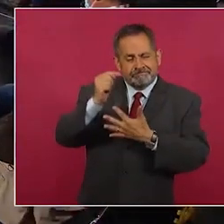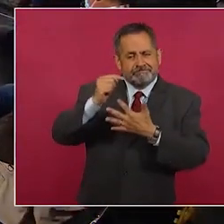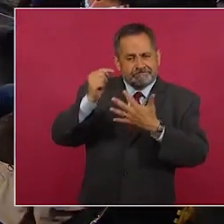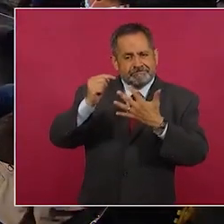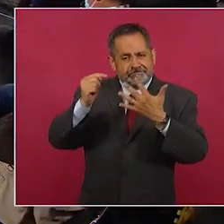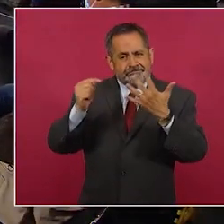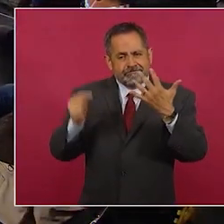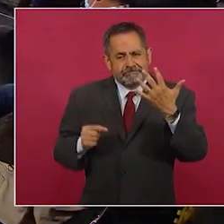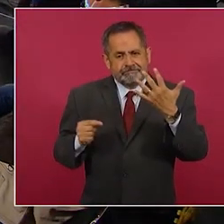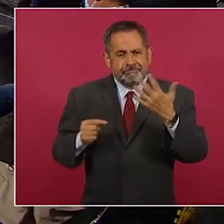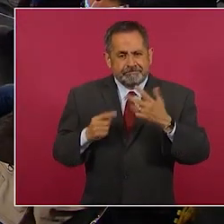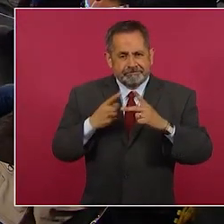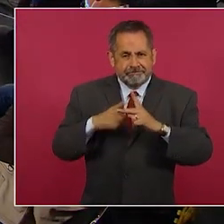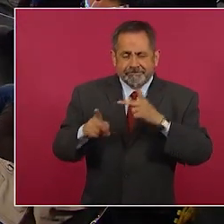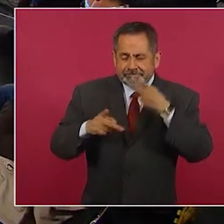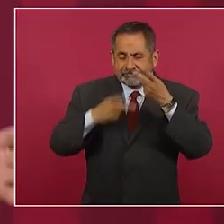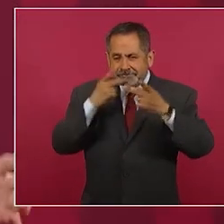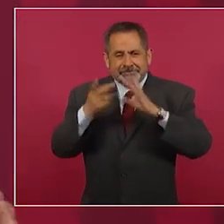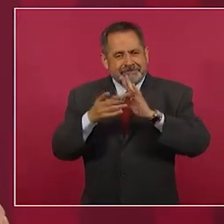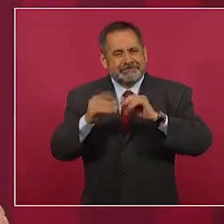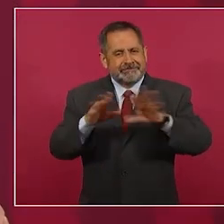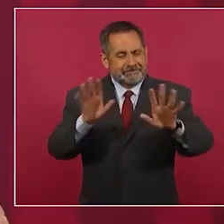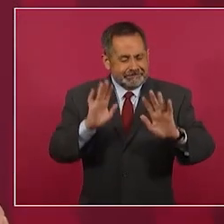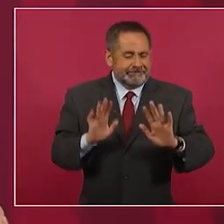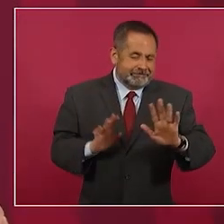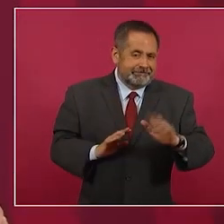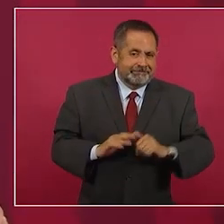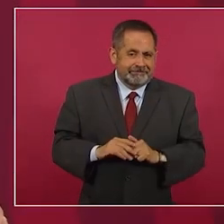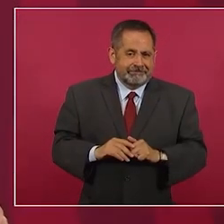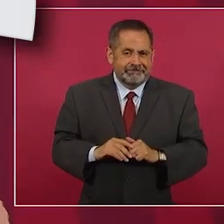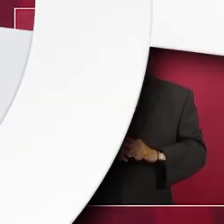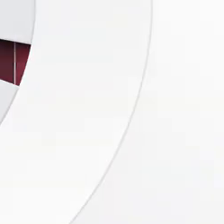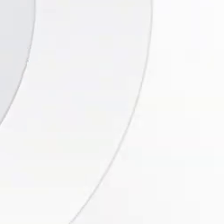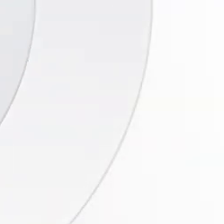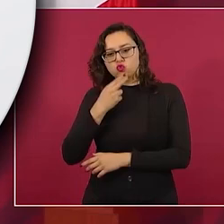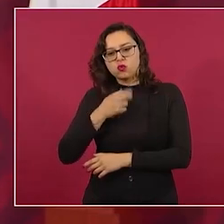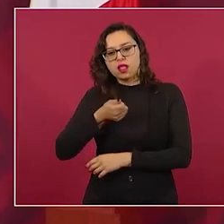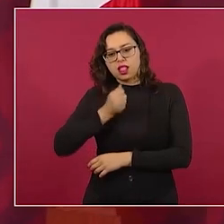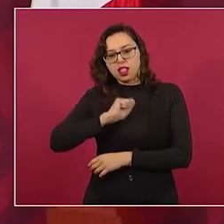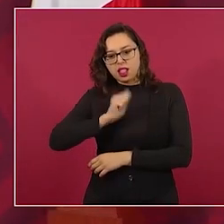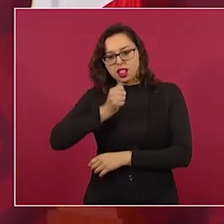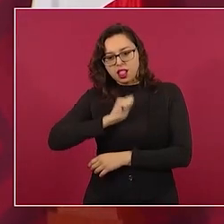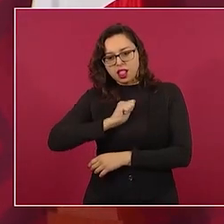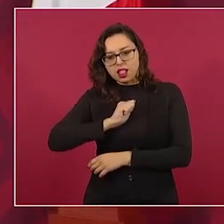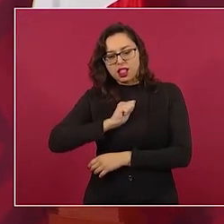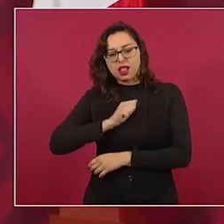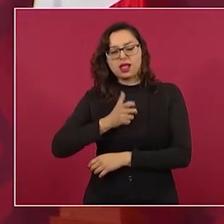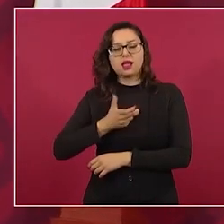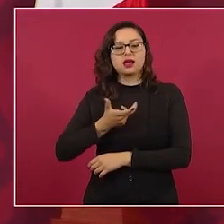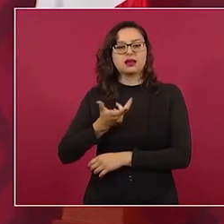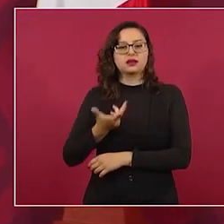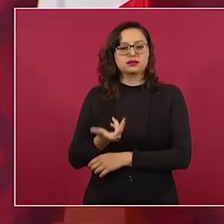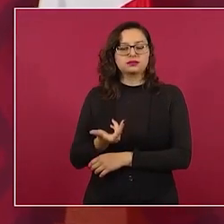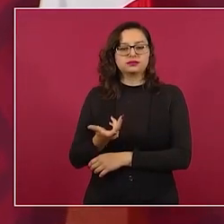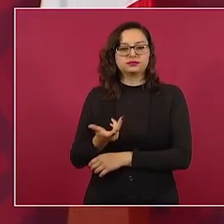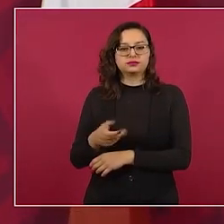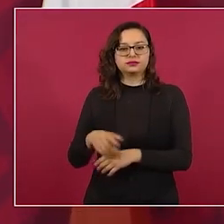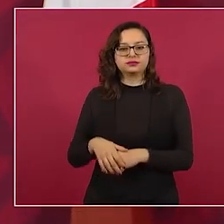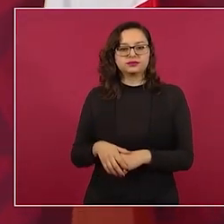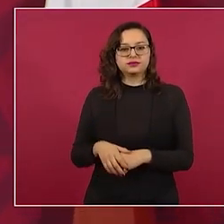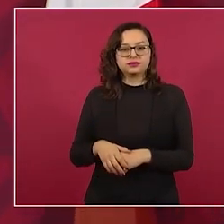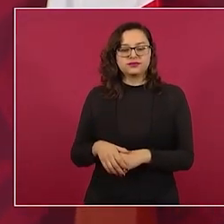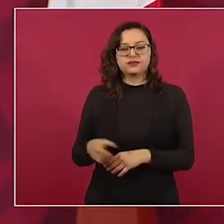apenas estoy este esbozándolo alguien me dijo que eran las paletas